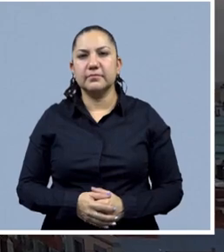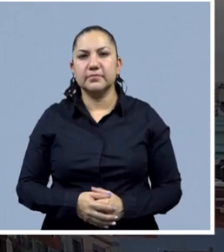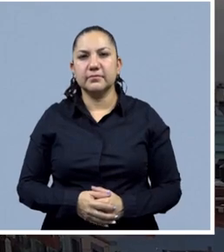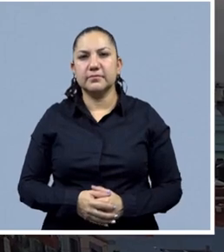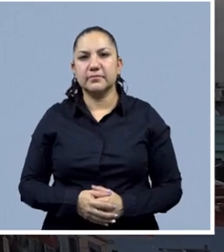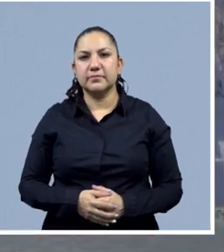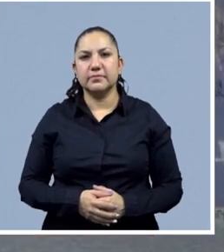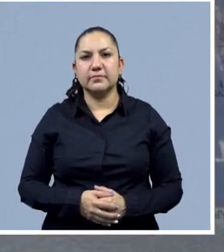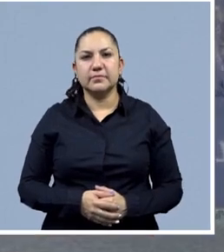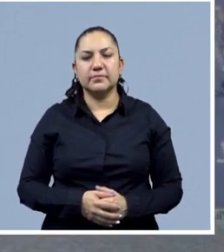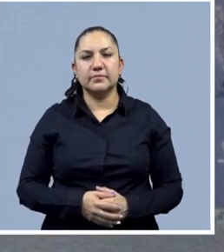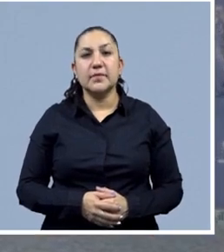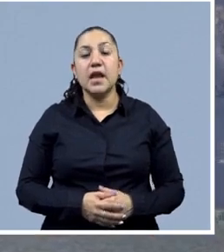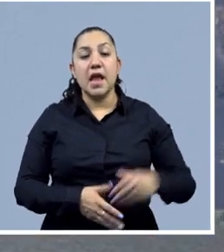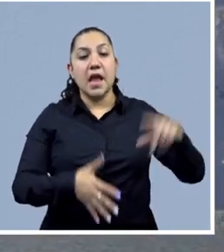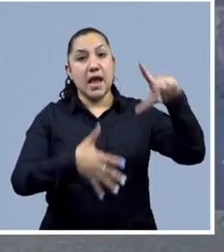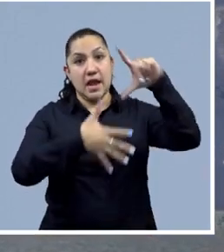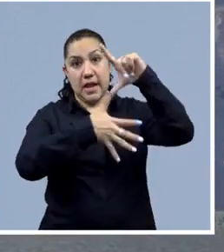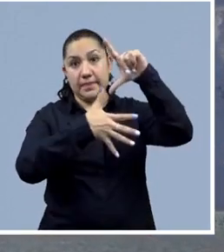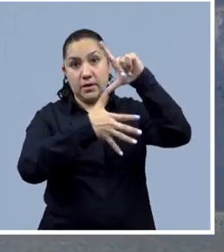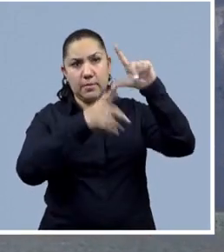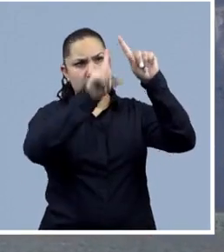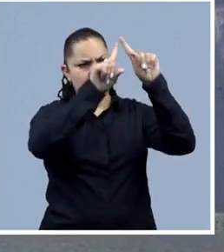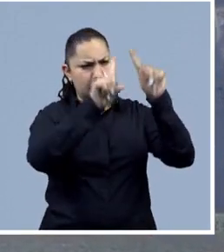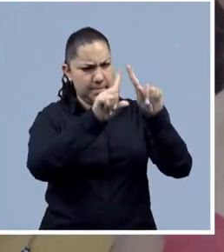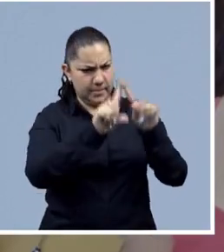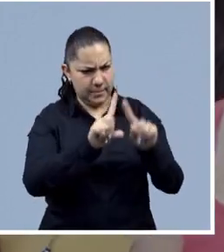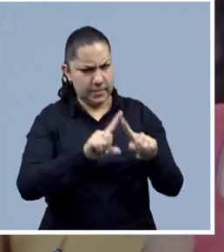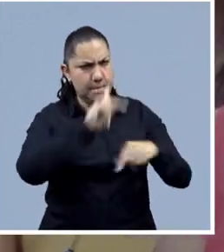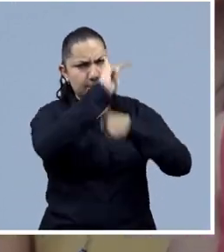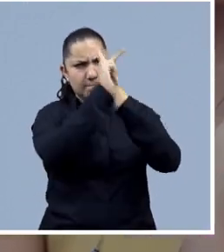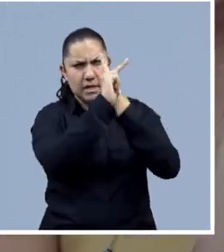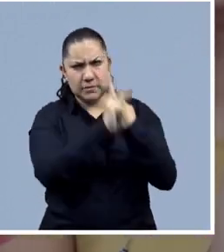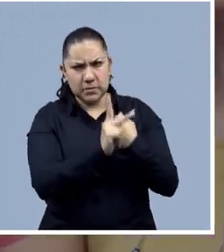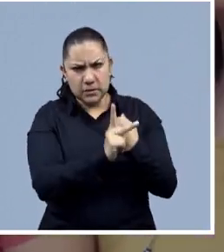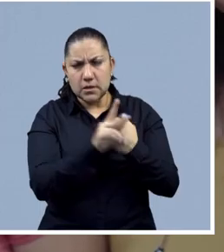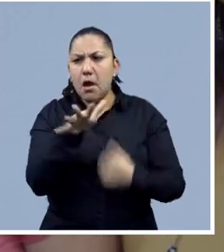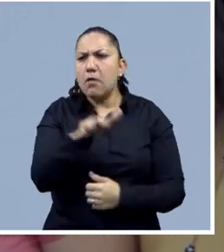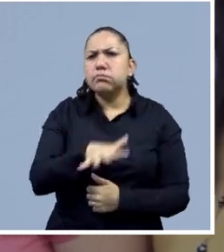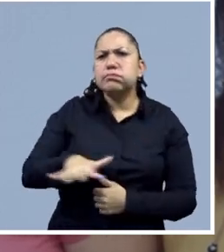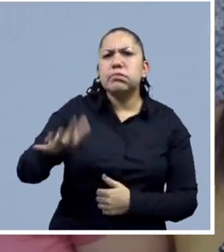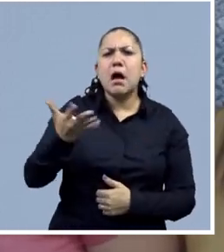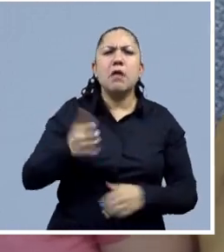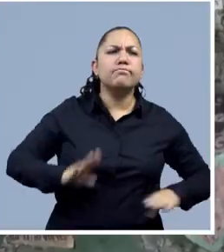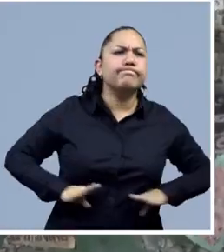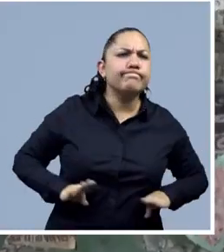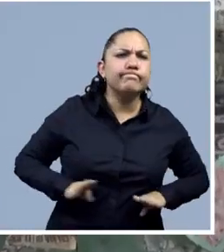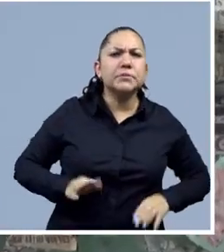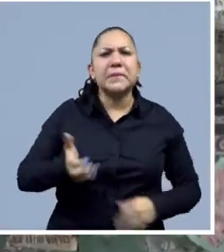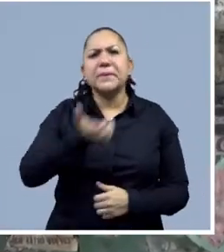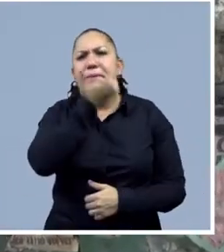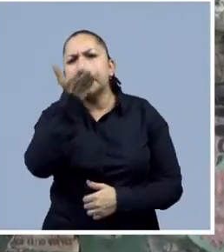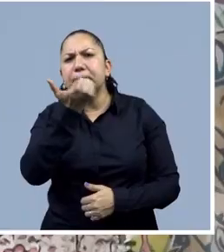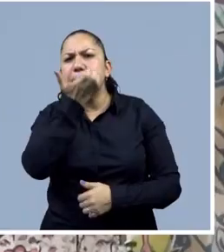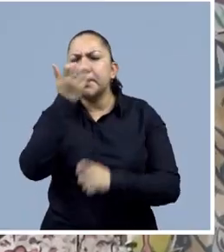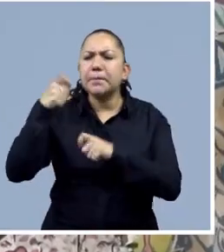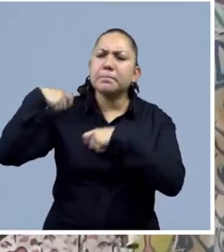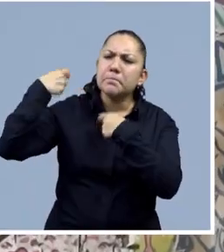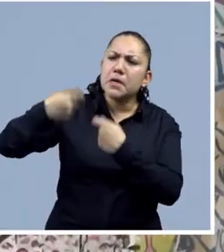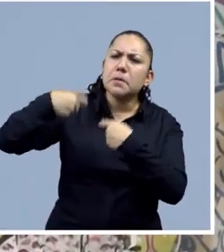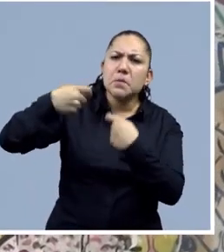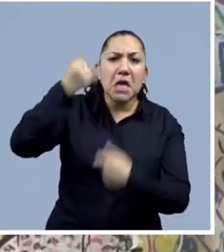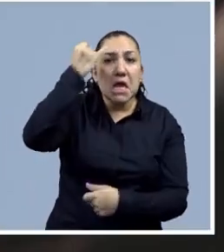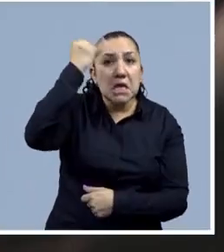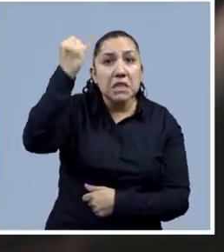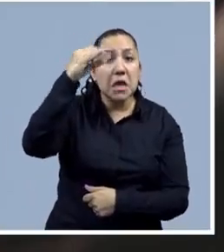abrir las piernas. A lo largo y ancho del territorio latinoamericano, existen patrones sociales y culturales muy arraigados que han dado pie a